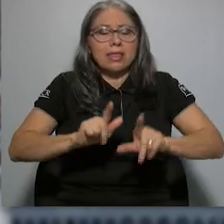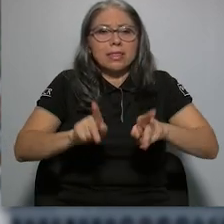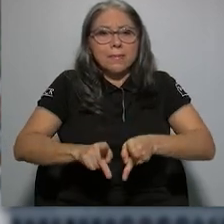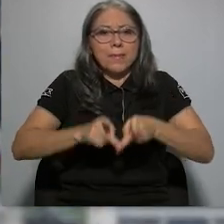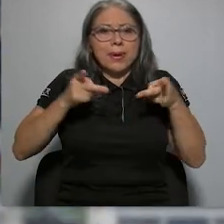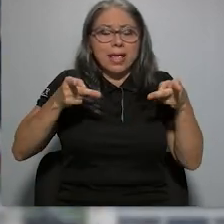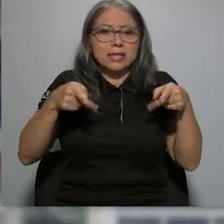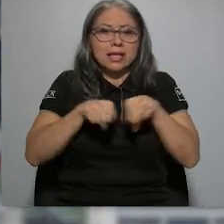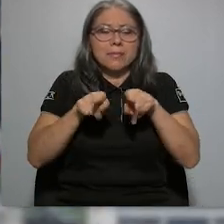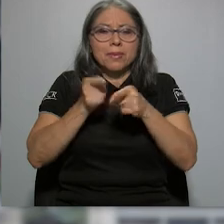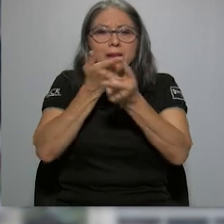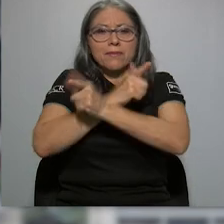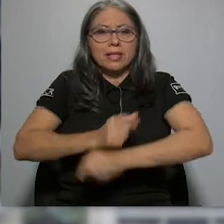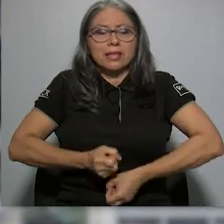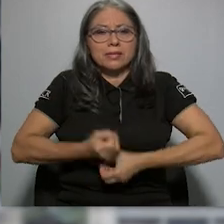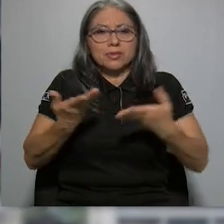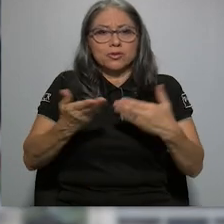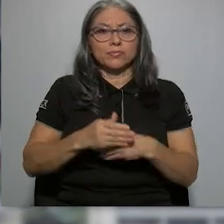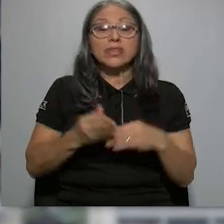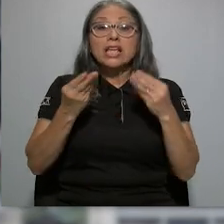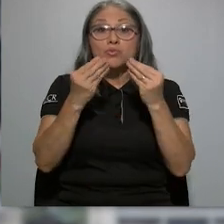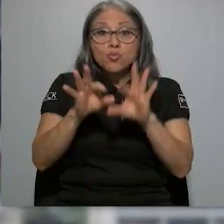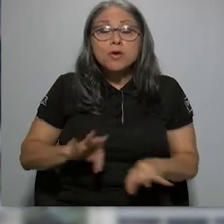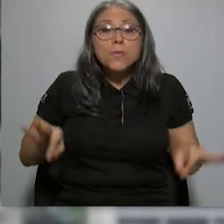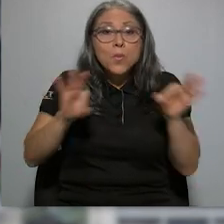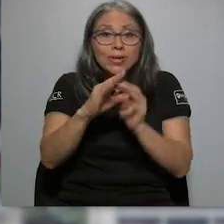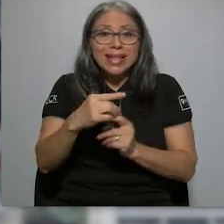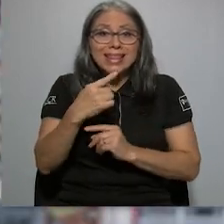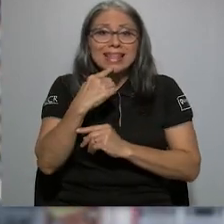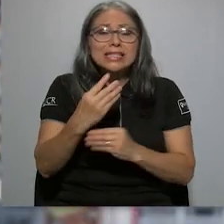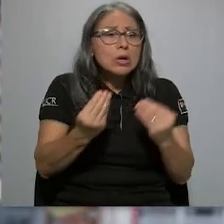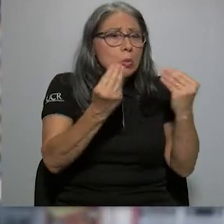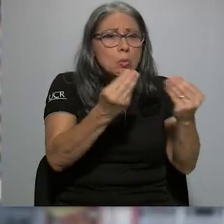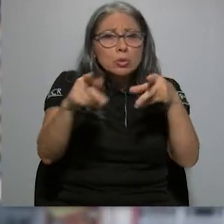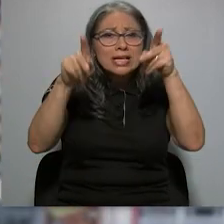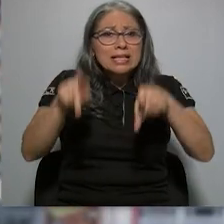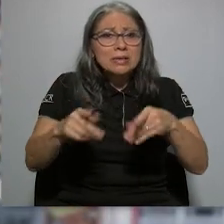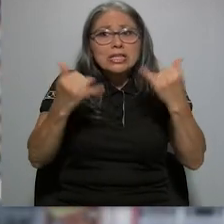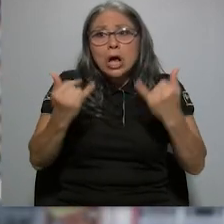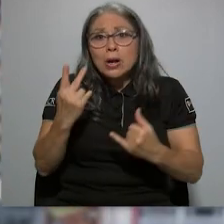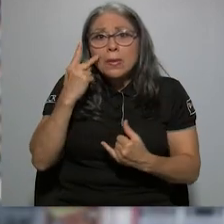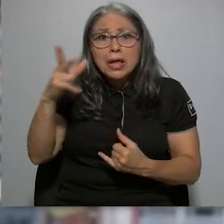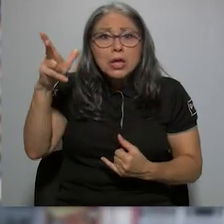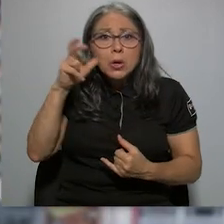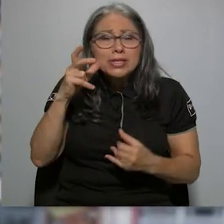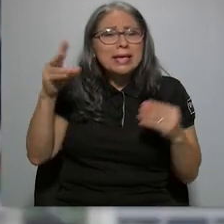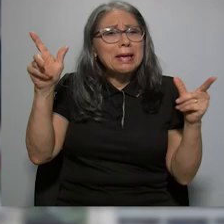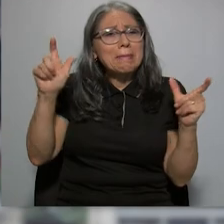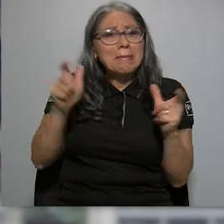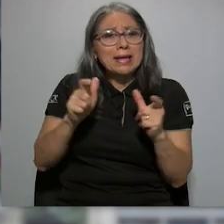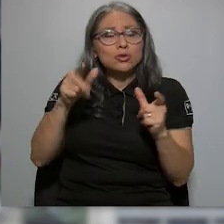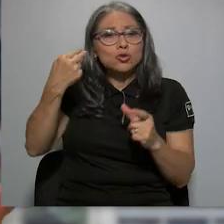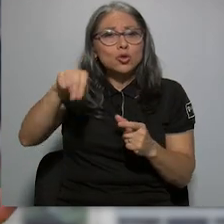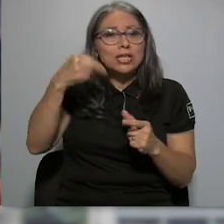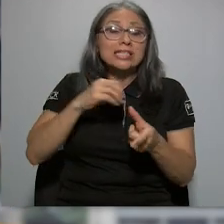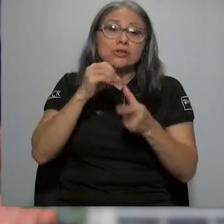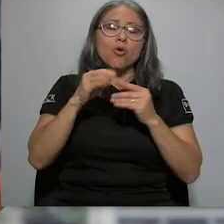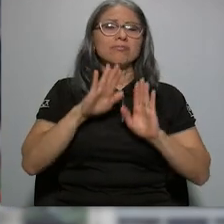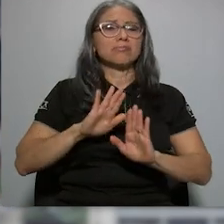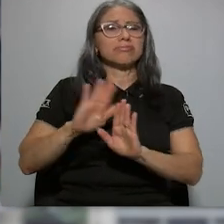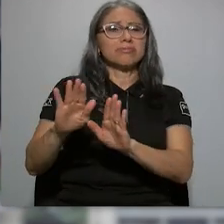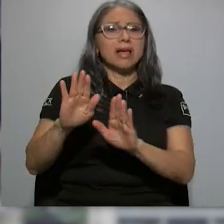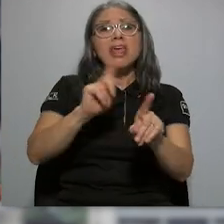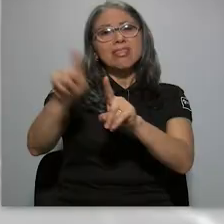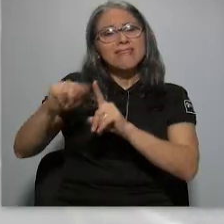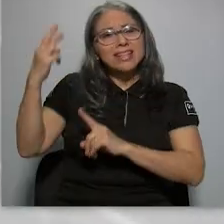expresión. Importante mencionar que una gran parte de las personas consume menos noticias y las evade. Las razones varían y